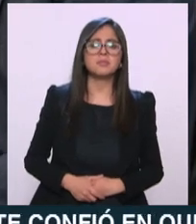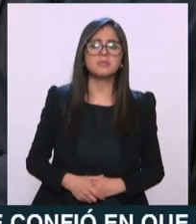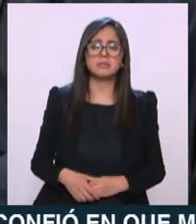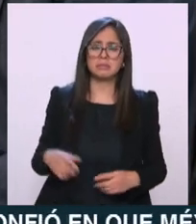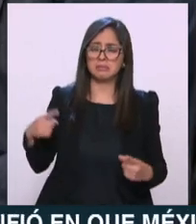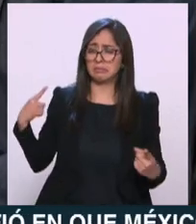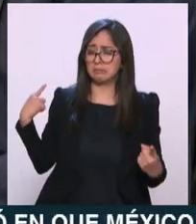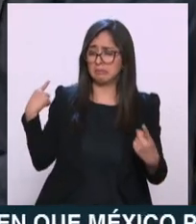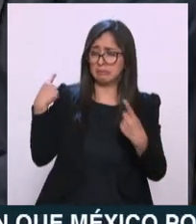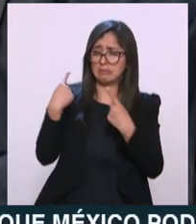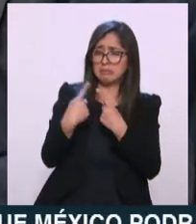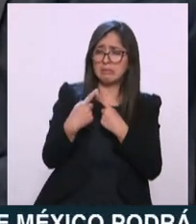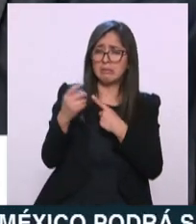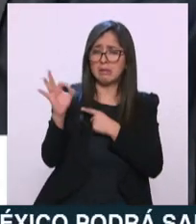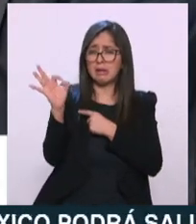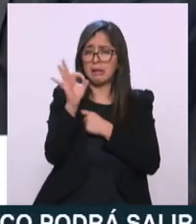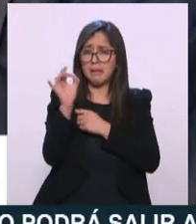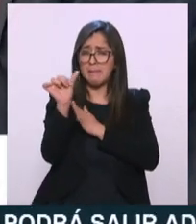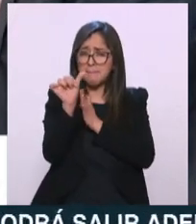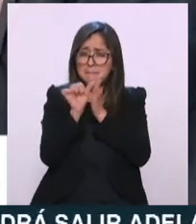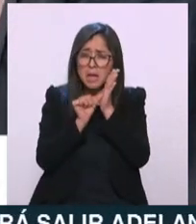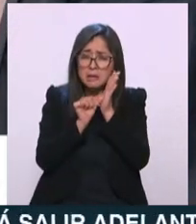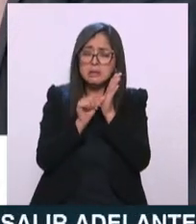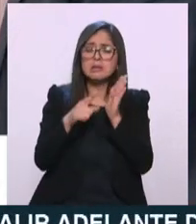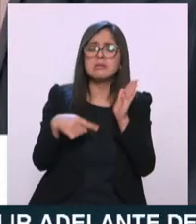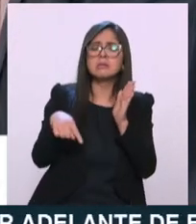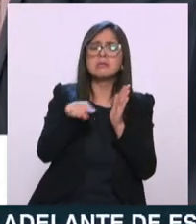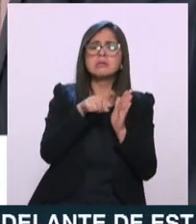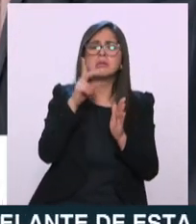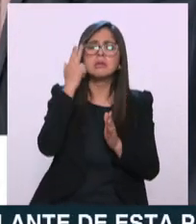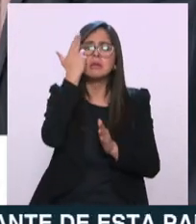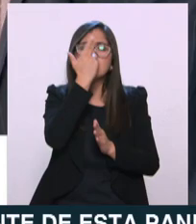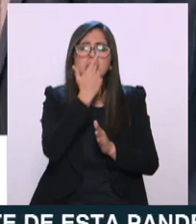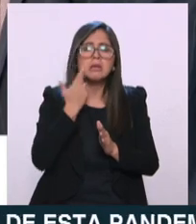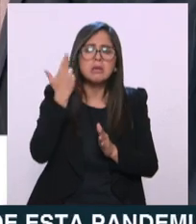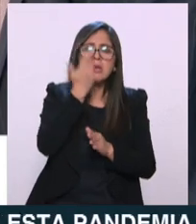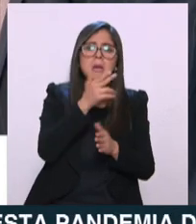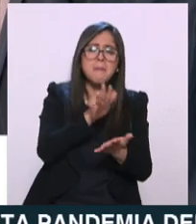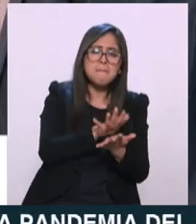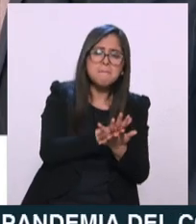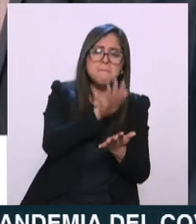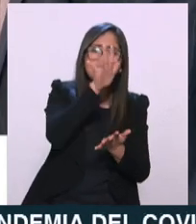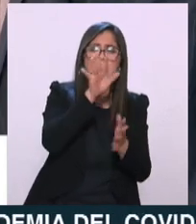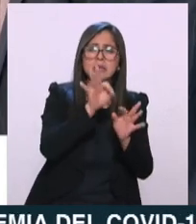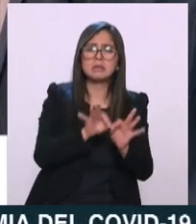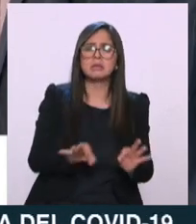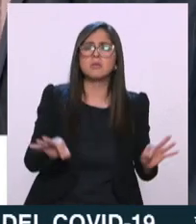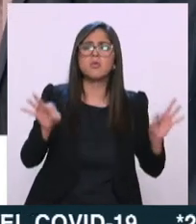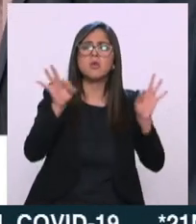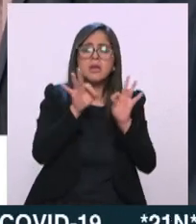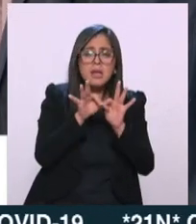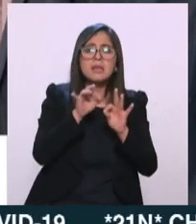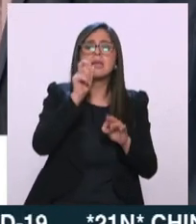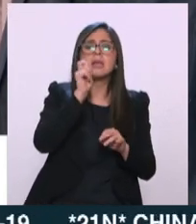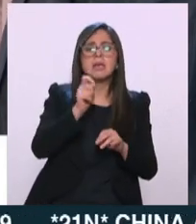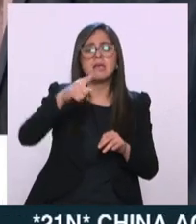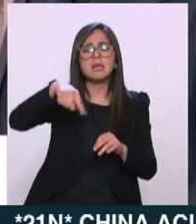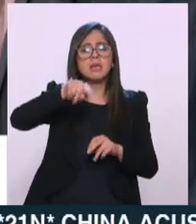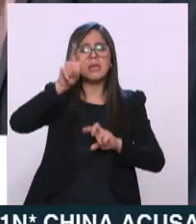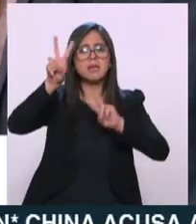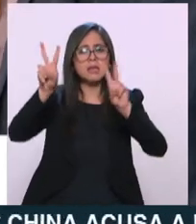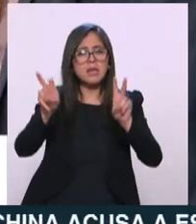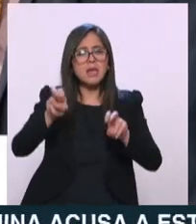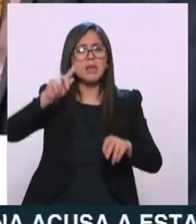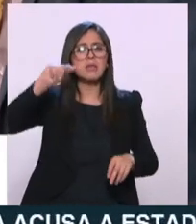realmente un par de meses, no más se van a definir estas prioridades estas prioridades y esta agenda de Estado de Cambio